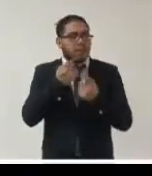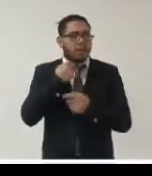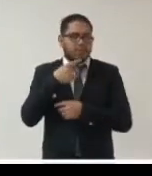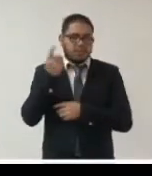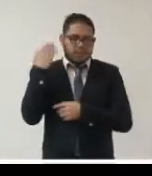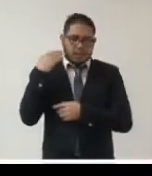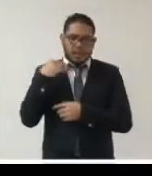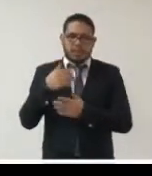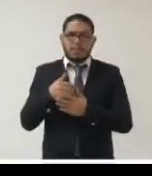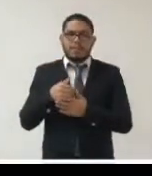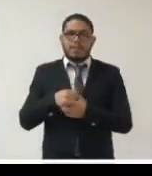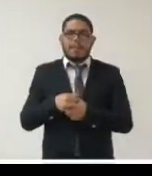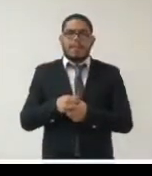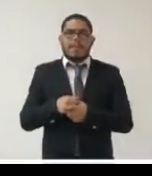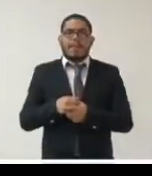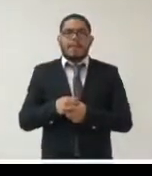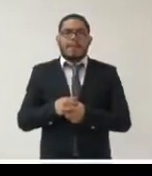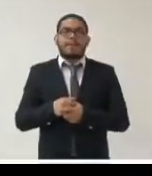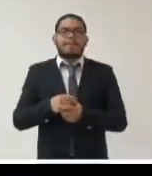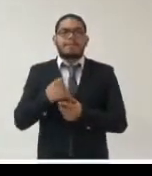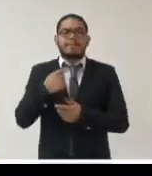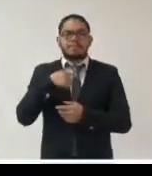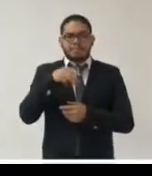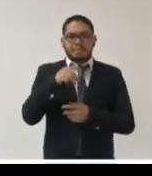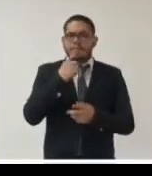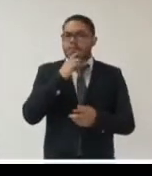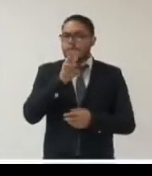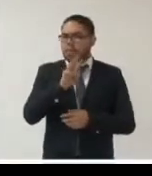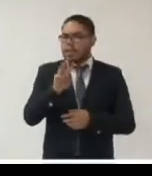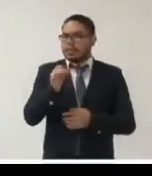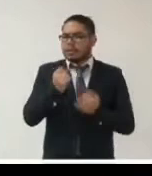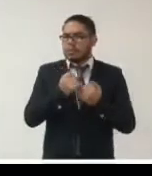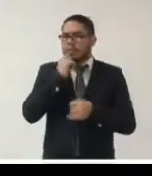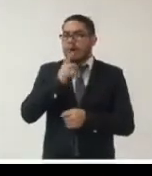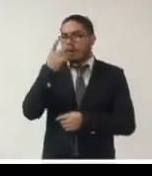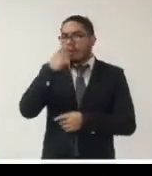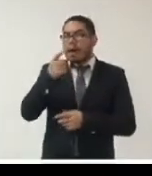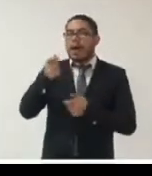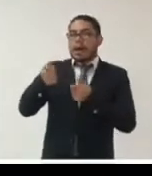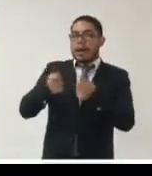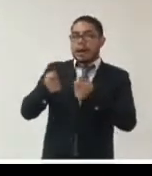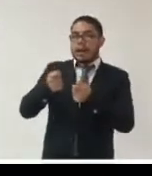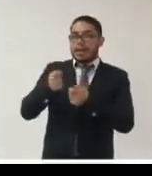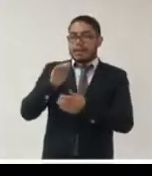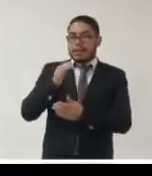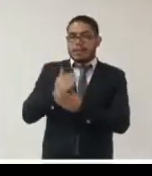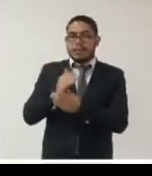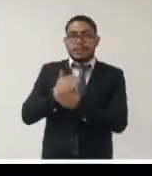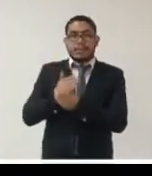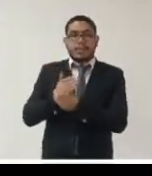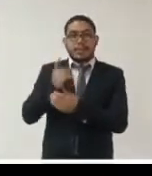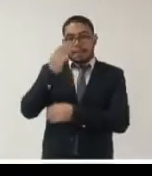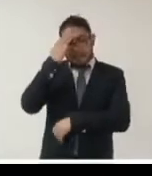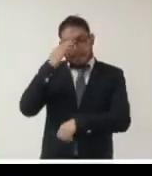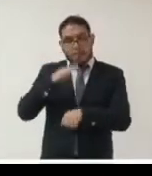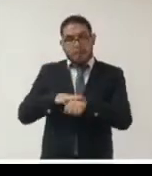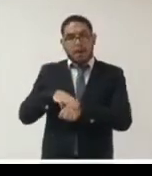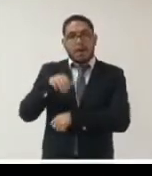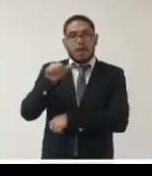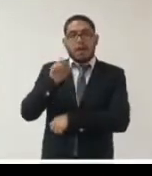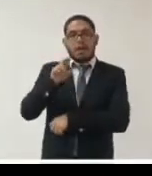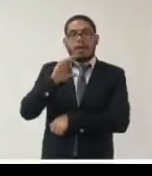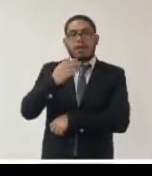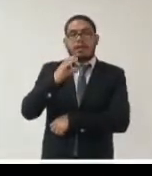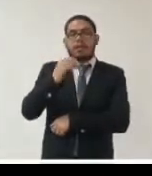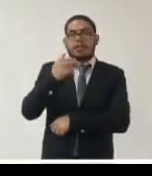exposiciones del pasado foro un micrositio relativo a la gestión documental y la memoria archivística también de